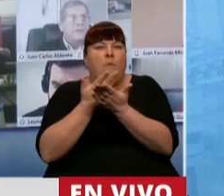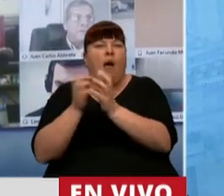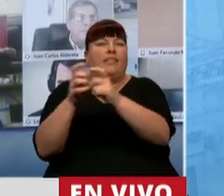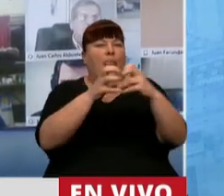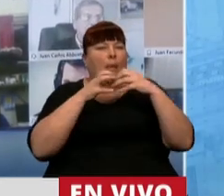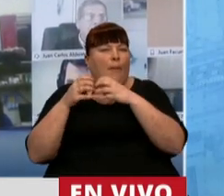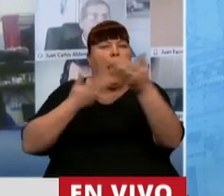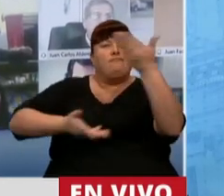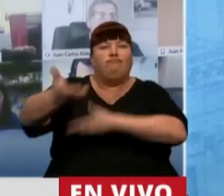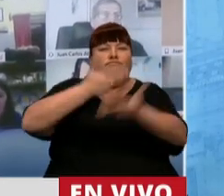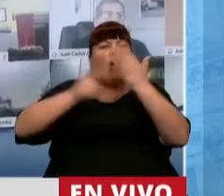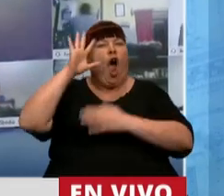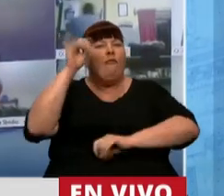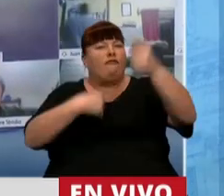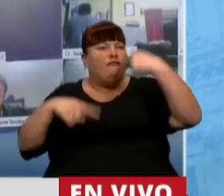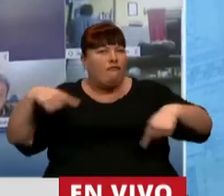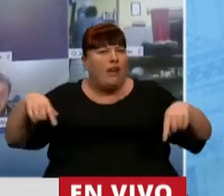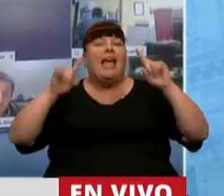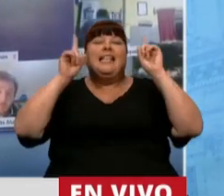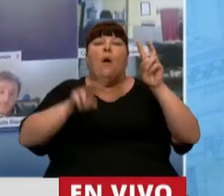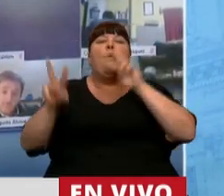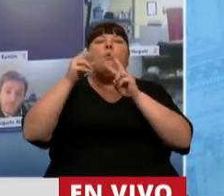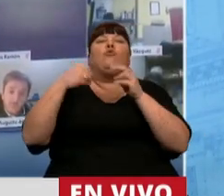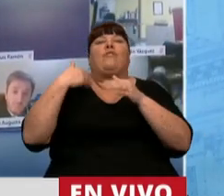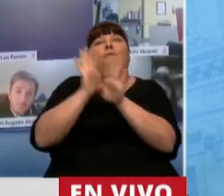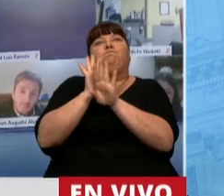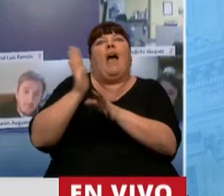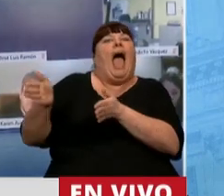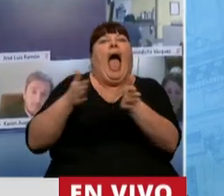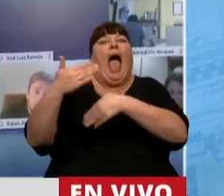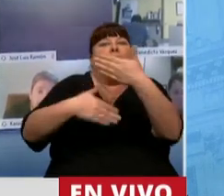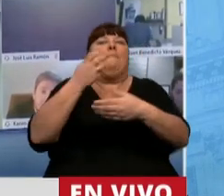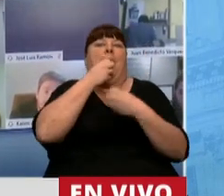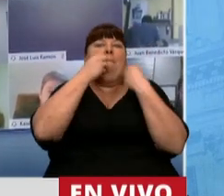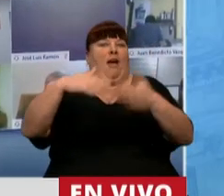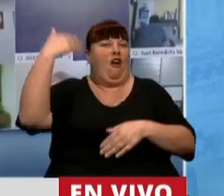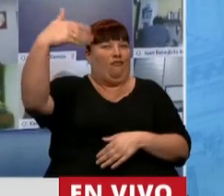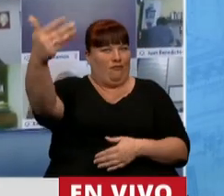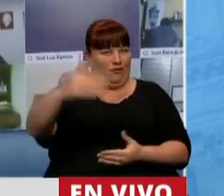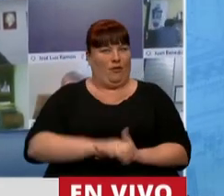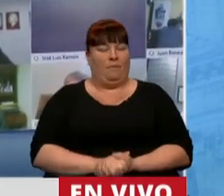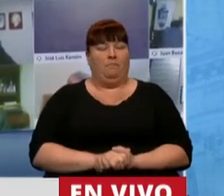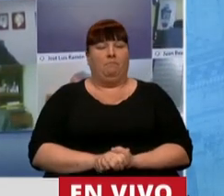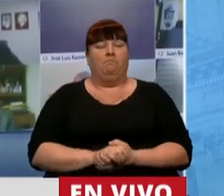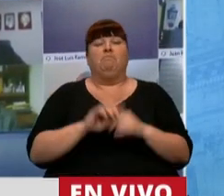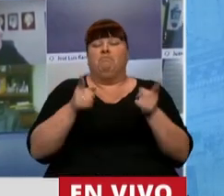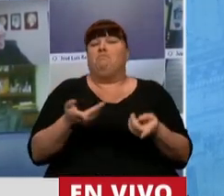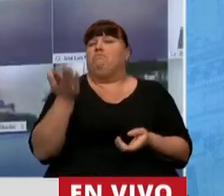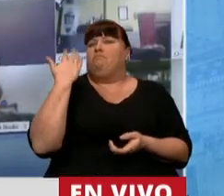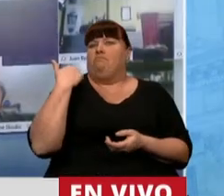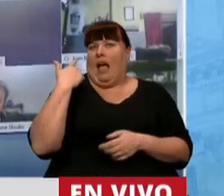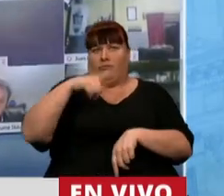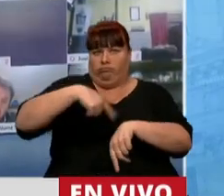debate, para el intercambio de opiniones y para encontrar caminos que nos saquen adelante. Sin ir más lejos, hace